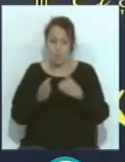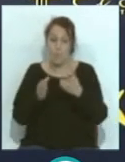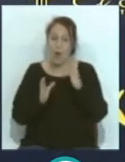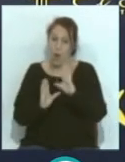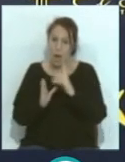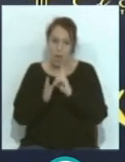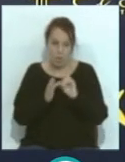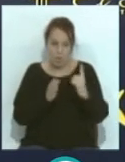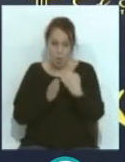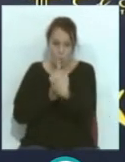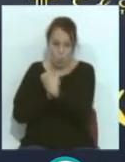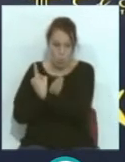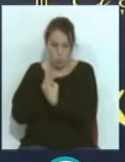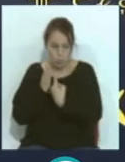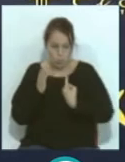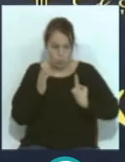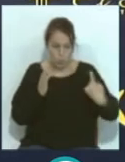uno de ellos es una individualidad.